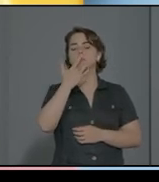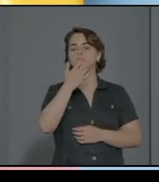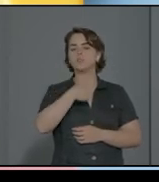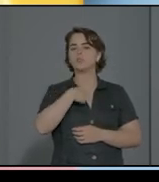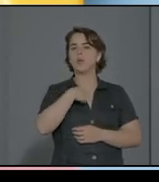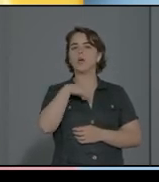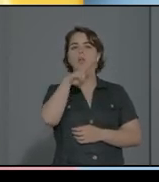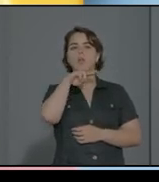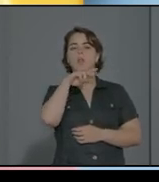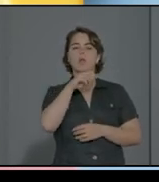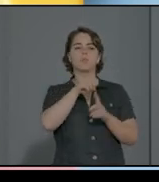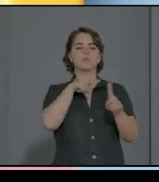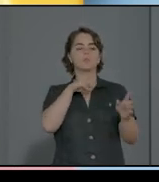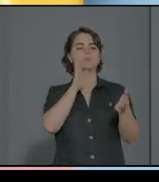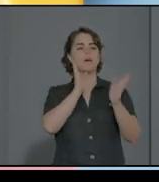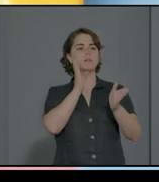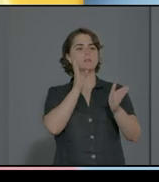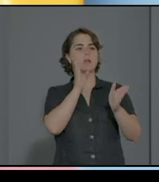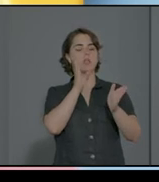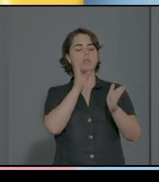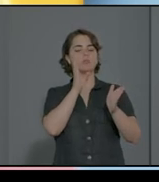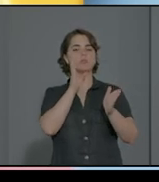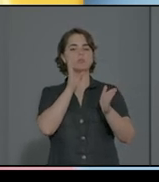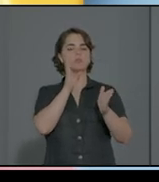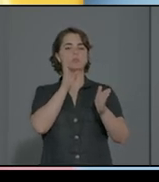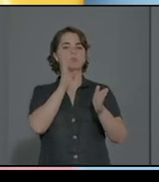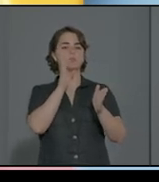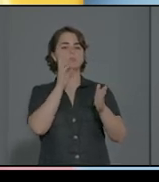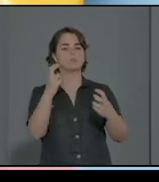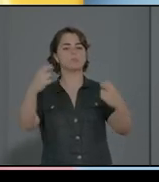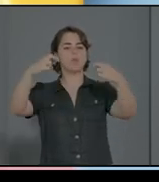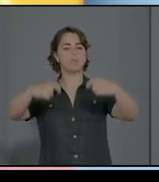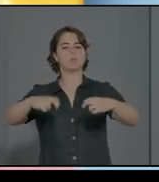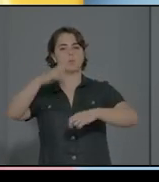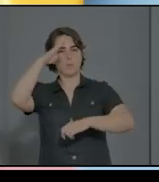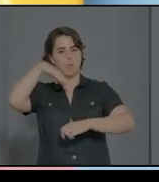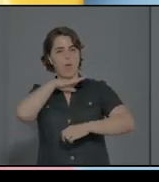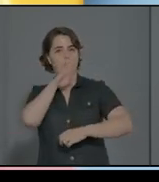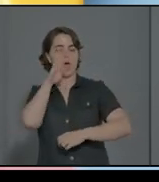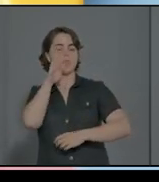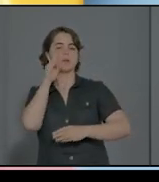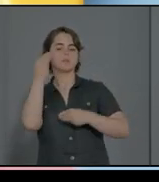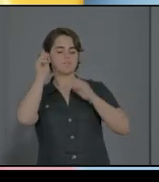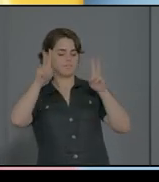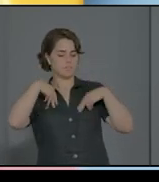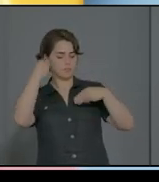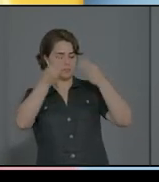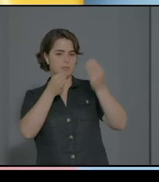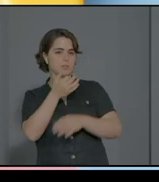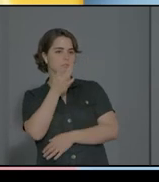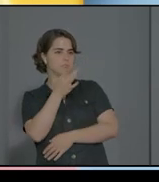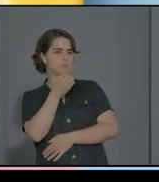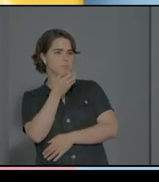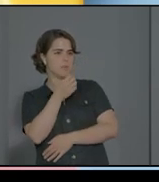el progenitor, pues igual está pensando, pues muy bien sigas hablando, pero tú no tienes un hijo como el